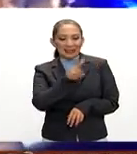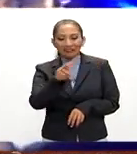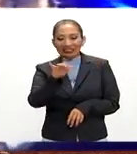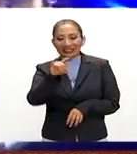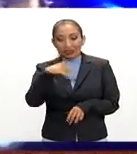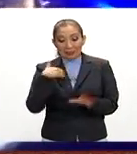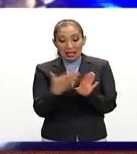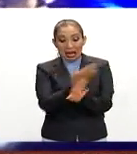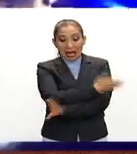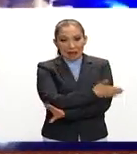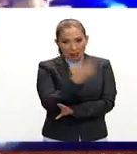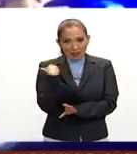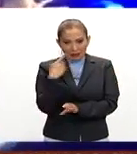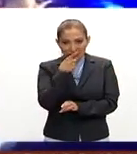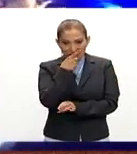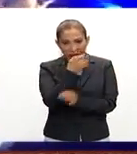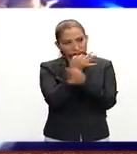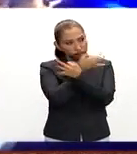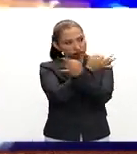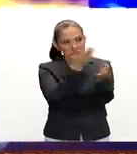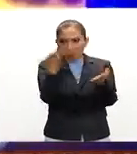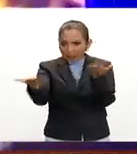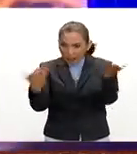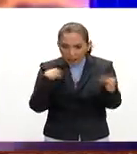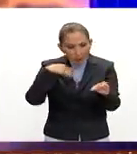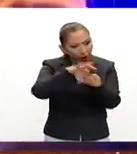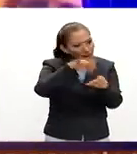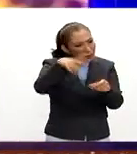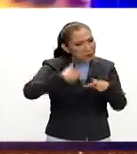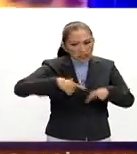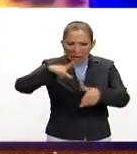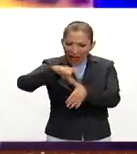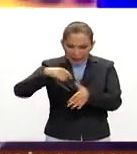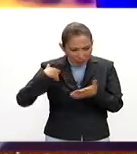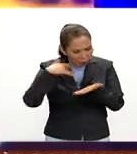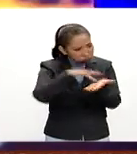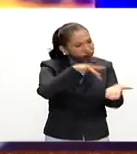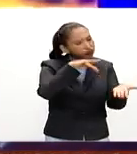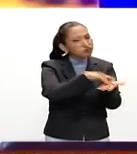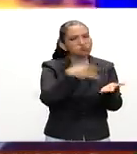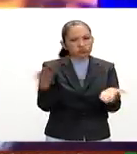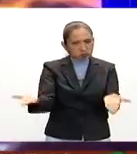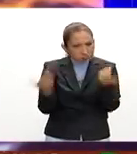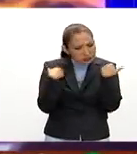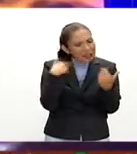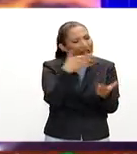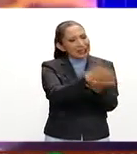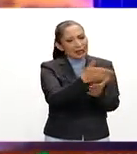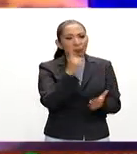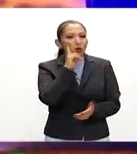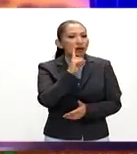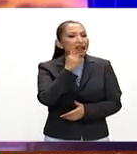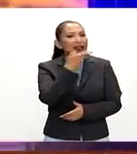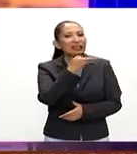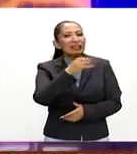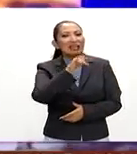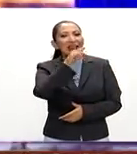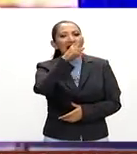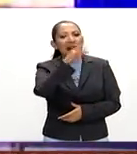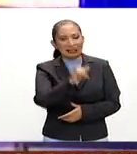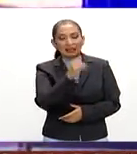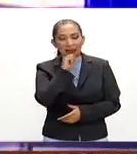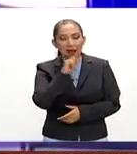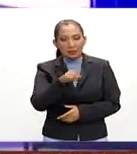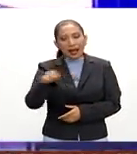con días de anticipación, pidió el voto a los latinos, los exhortó a votar por Hillary Clinton. También lo